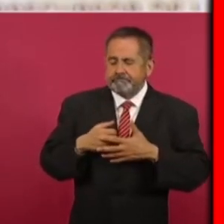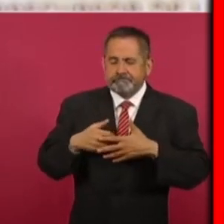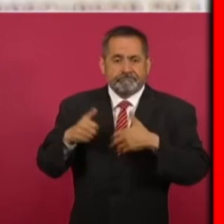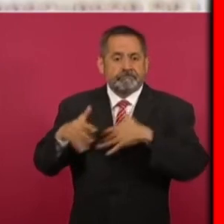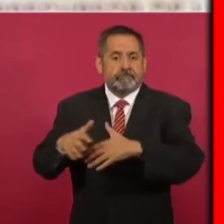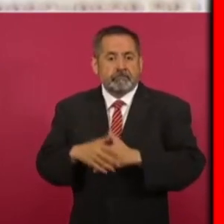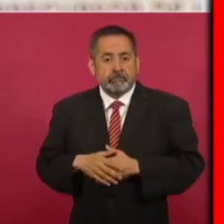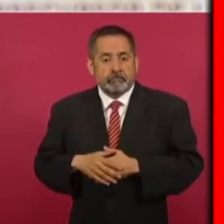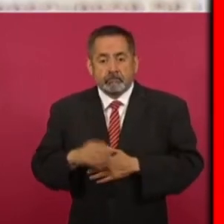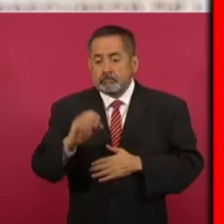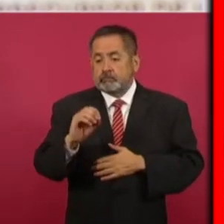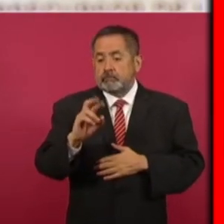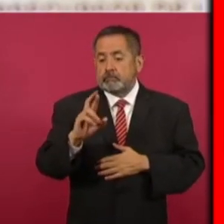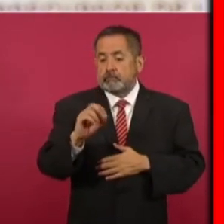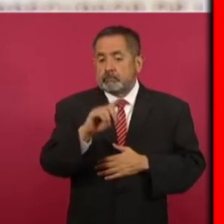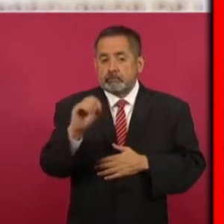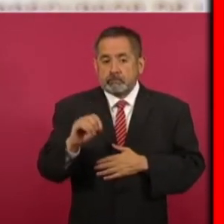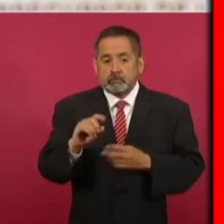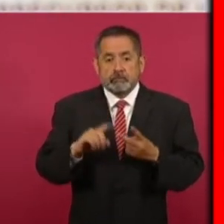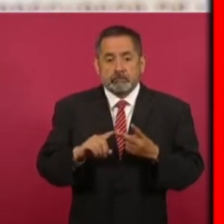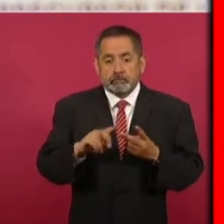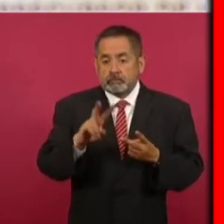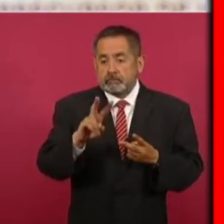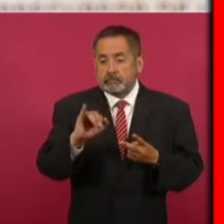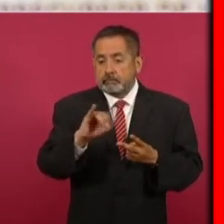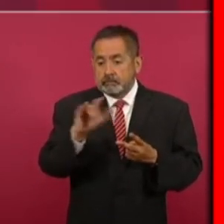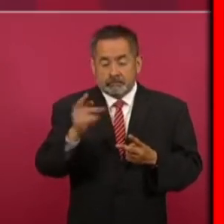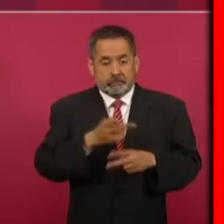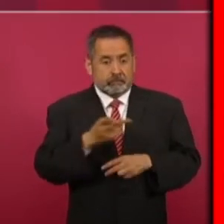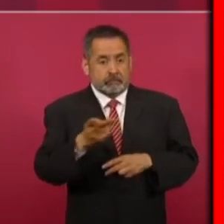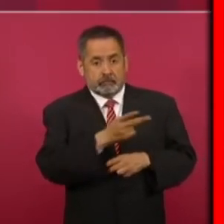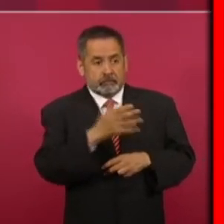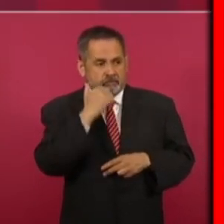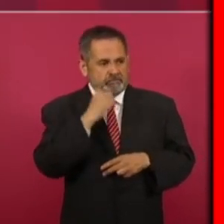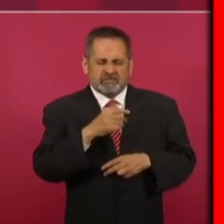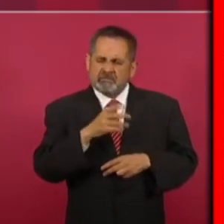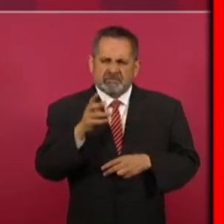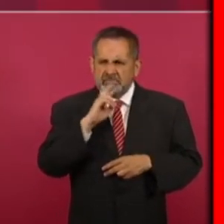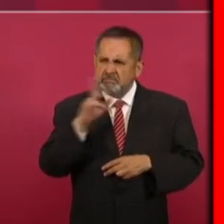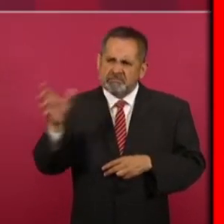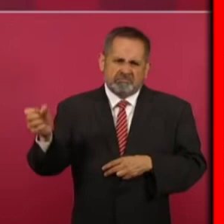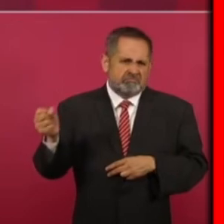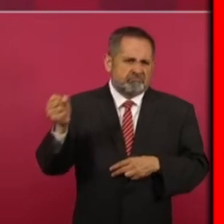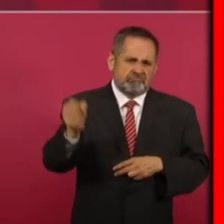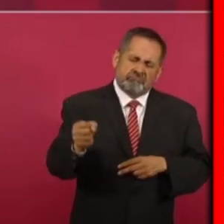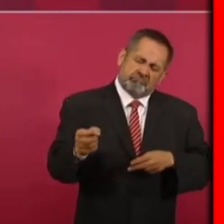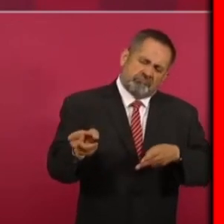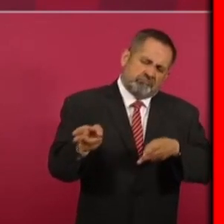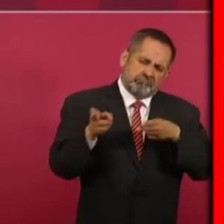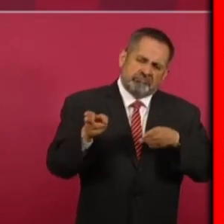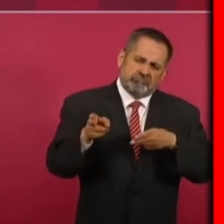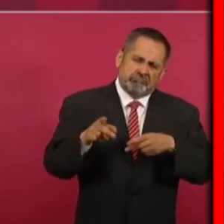tanto Orozco como Villa querían fusilar al general